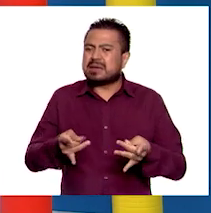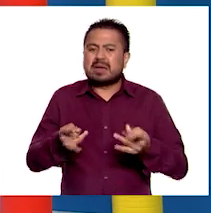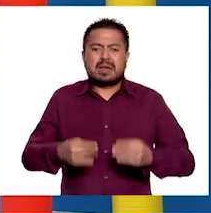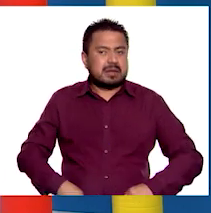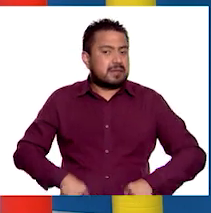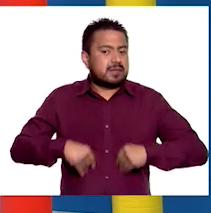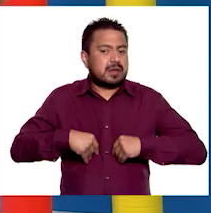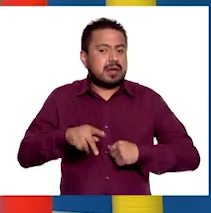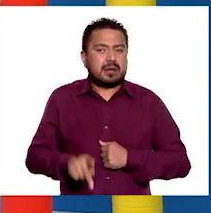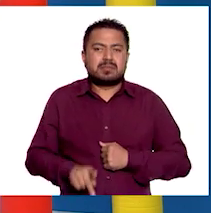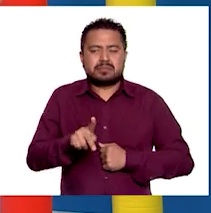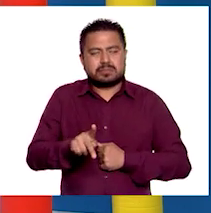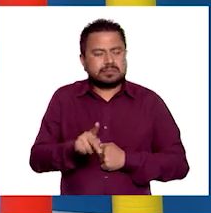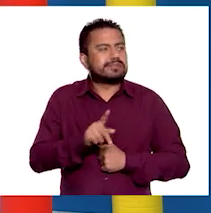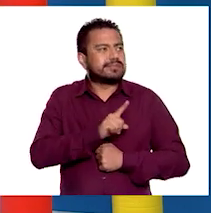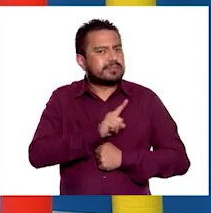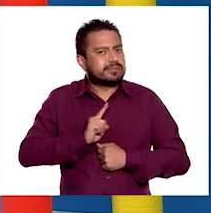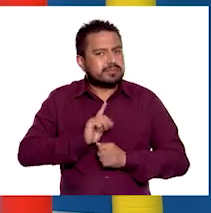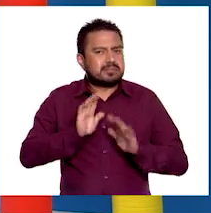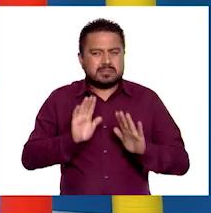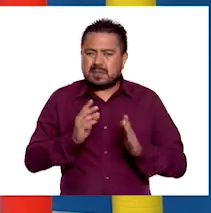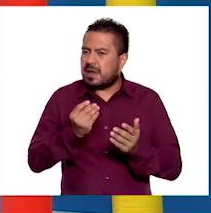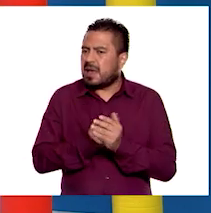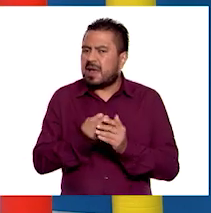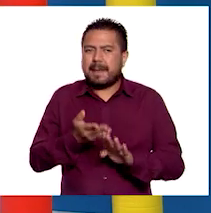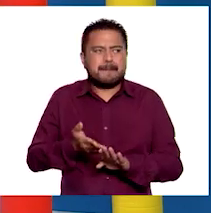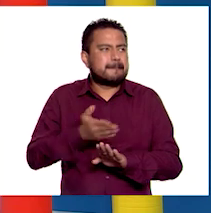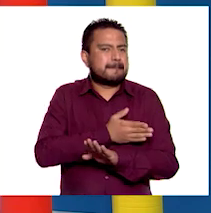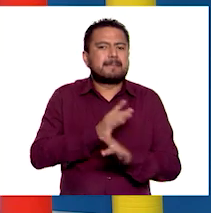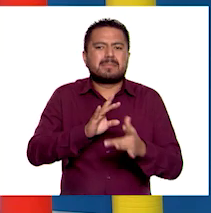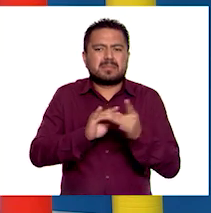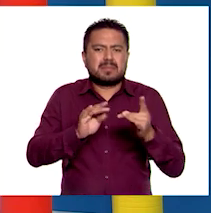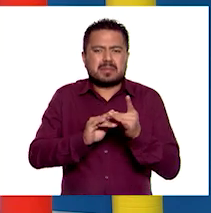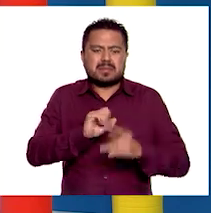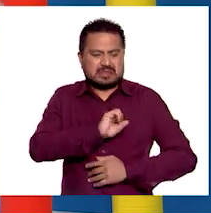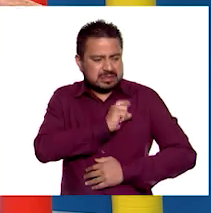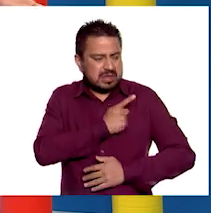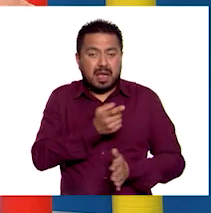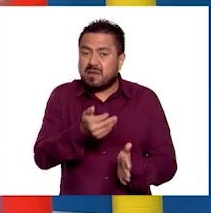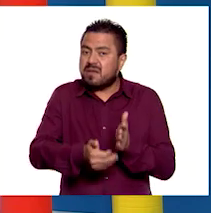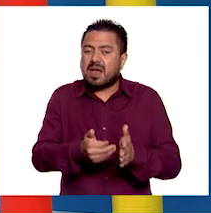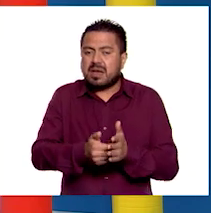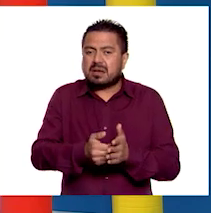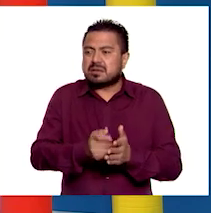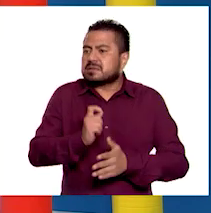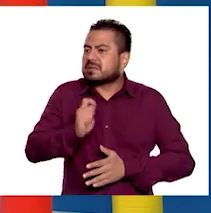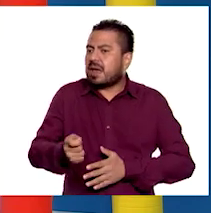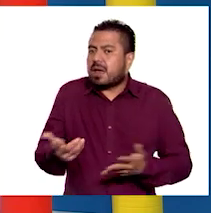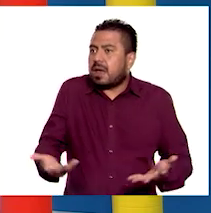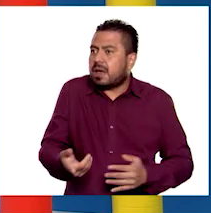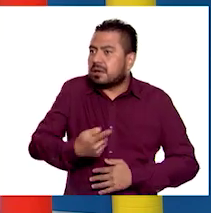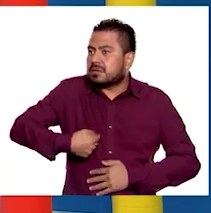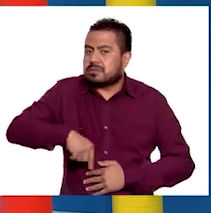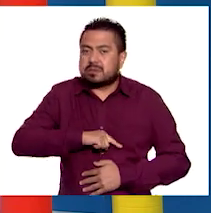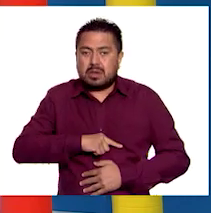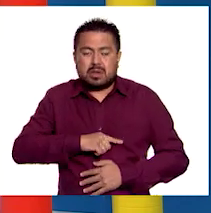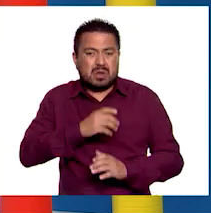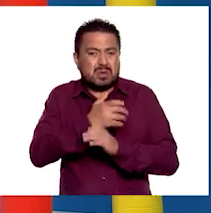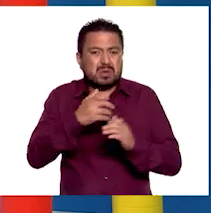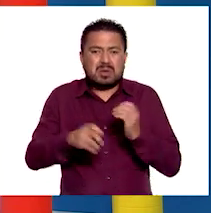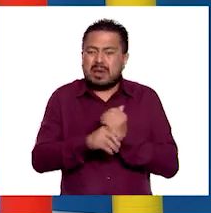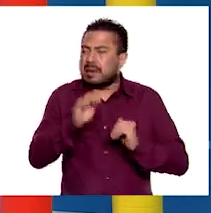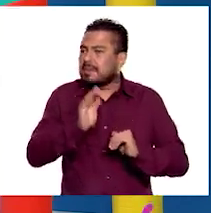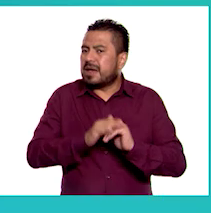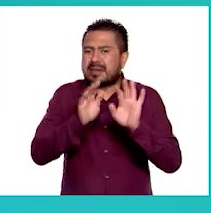vida. Pero, insisto, como lo dije en la clase pasada, sin salud, ¿qué haríamos? ¿Qué? Es una condición